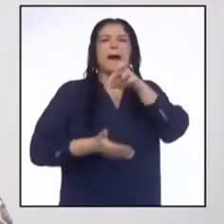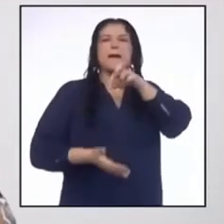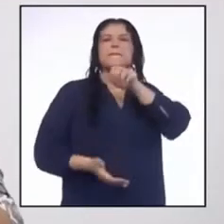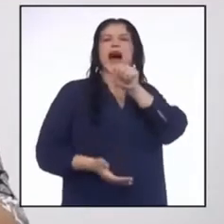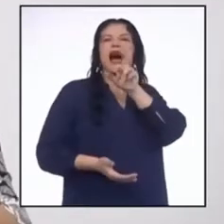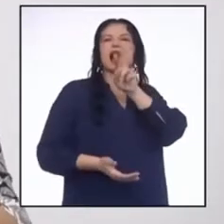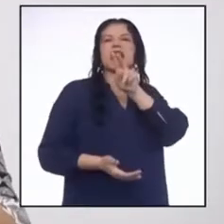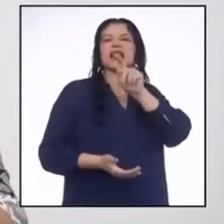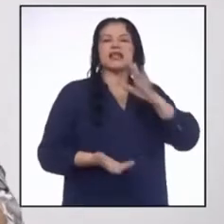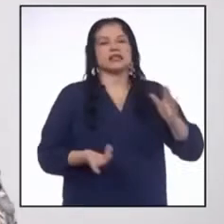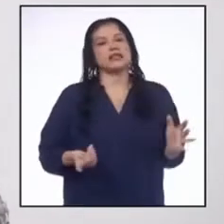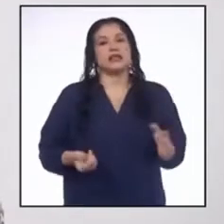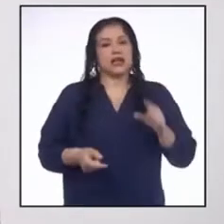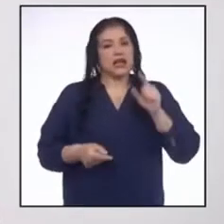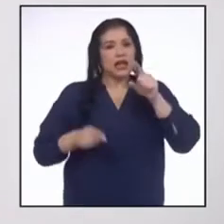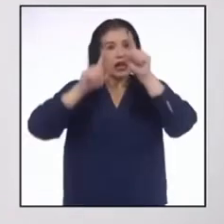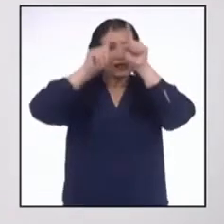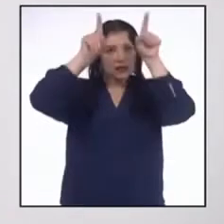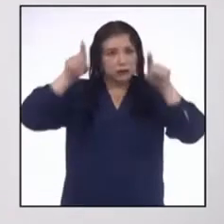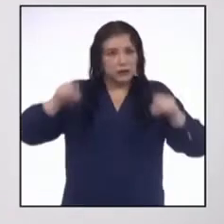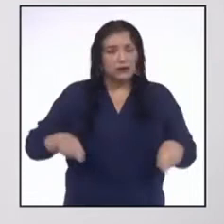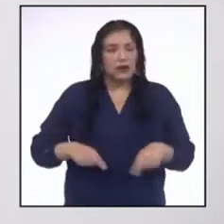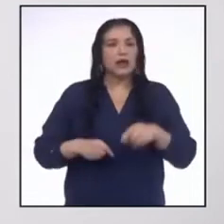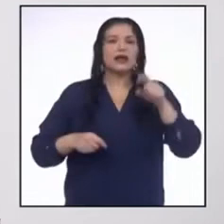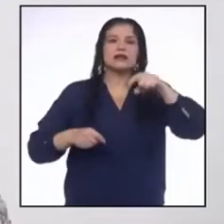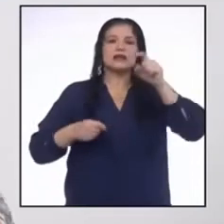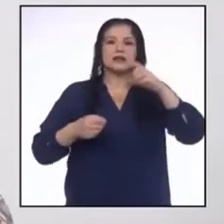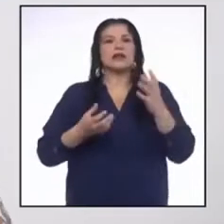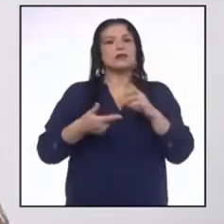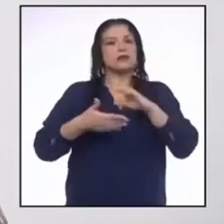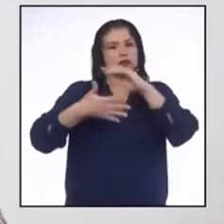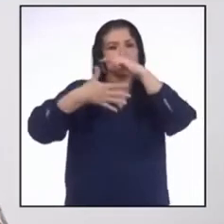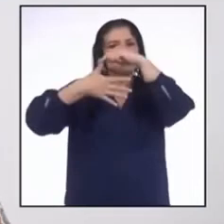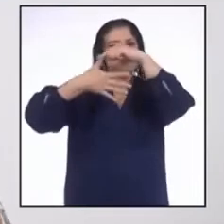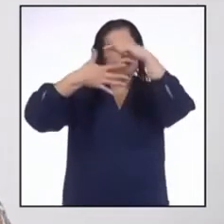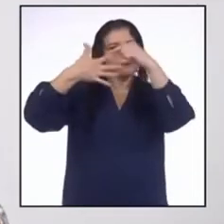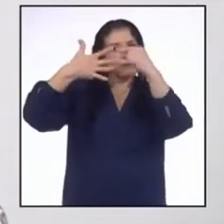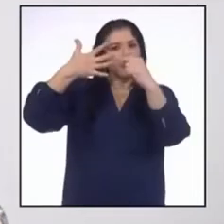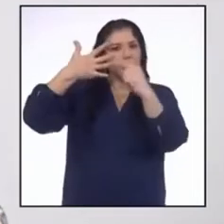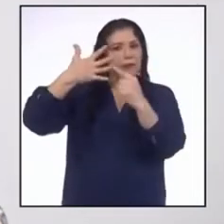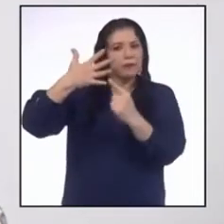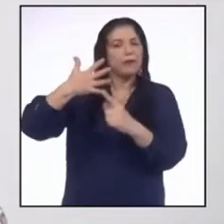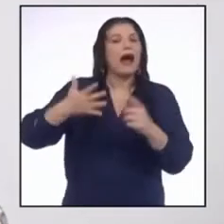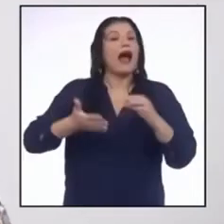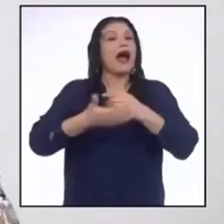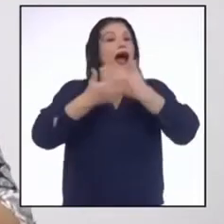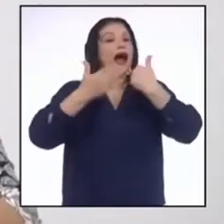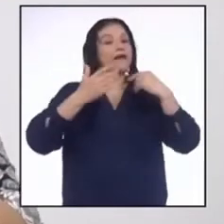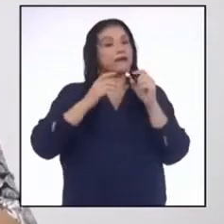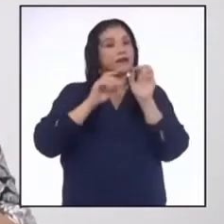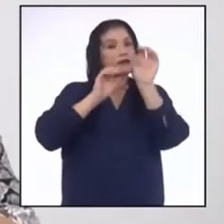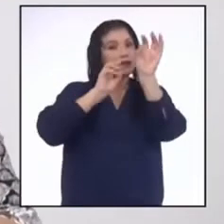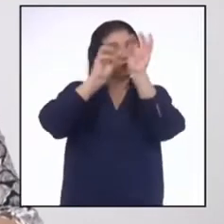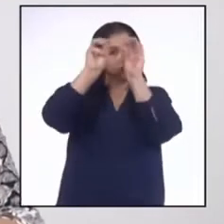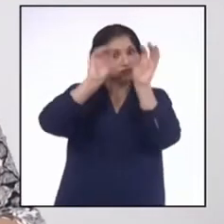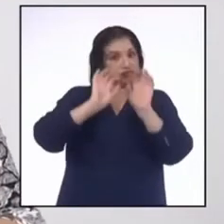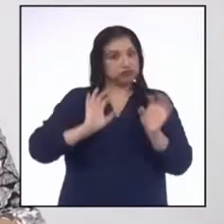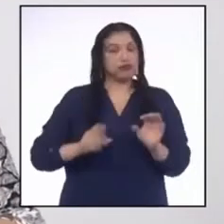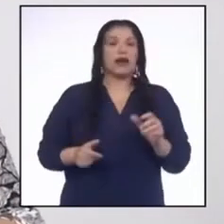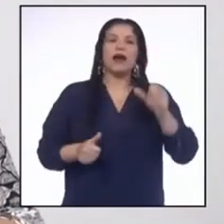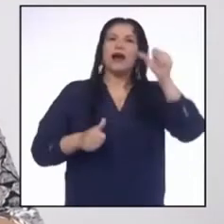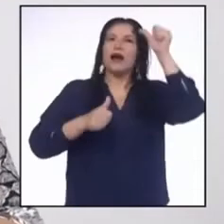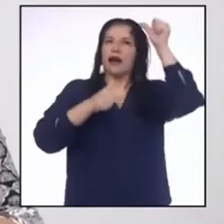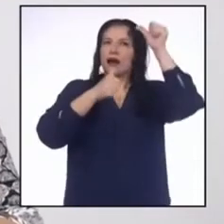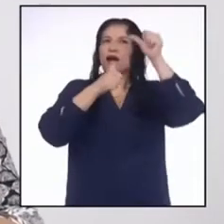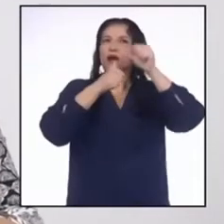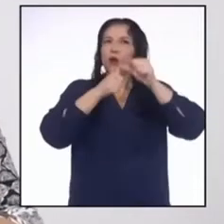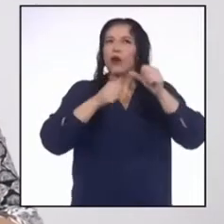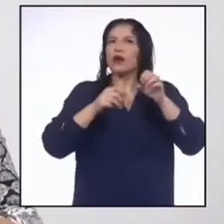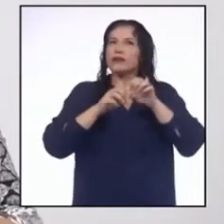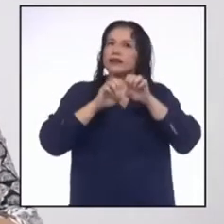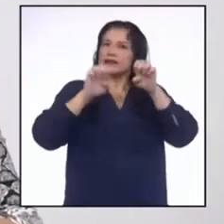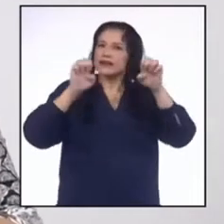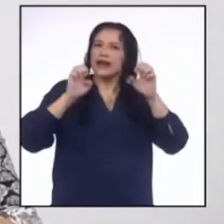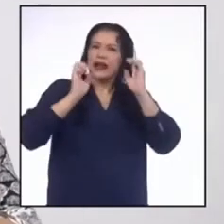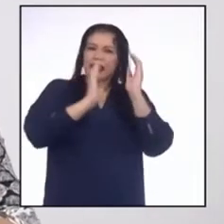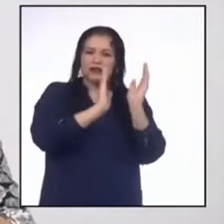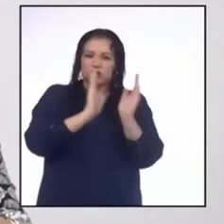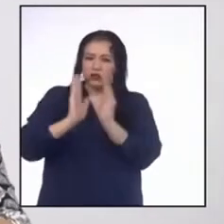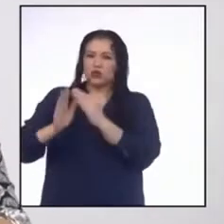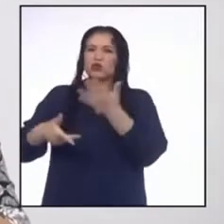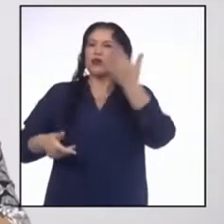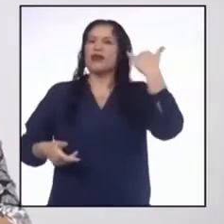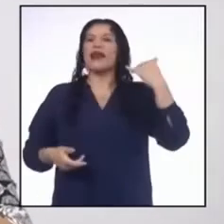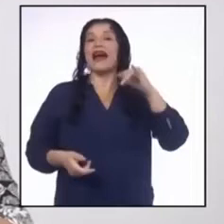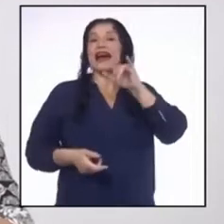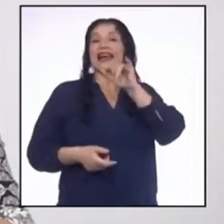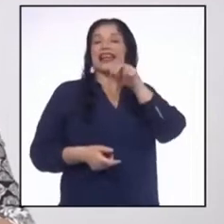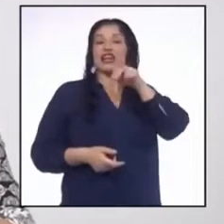afiche tiene partes que se deben considerar al momento de crearlo. ¿Recuerdas la estructura de la infografía?